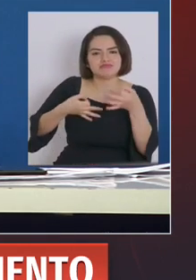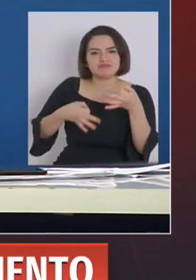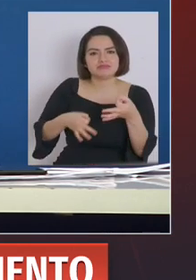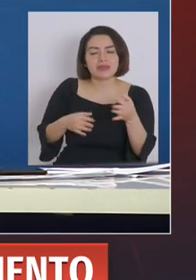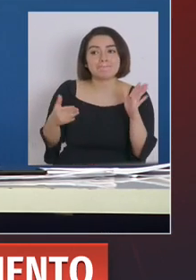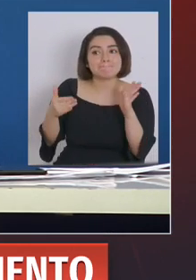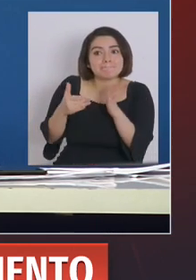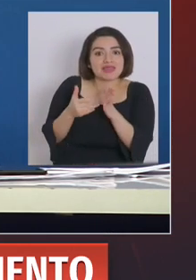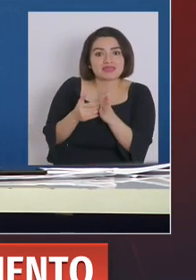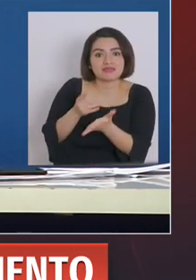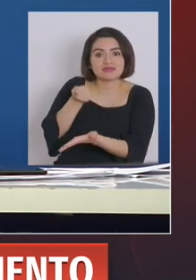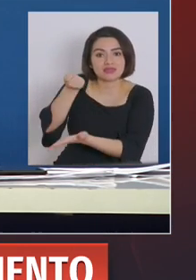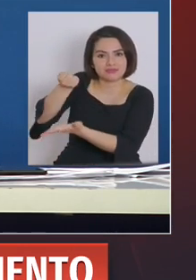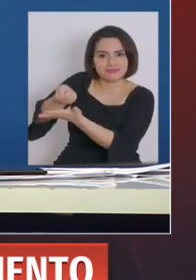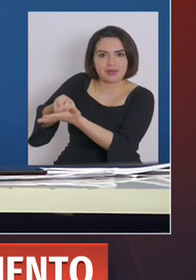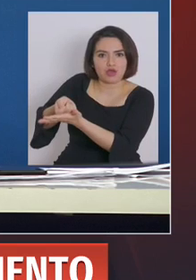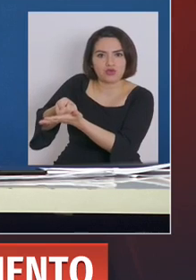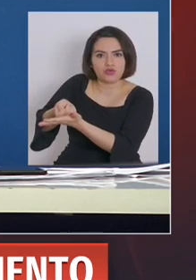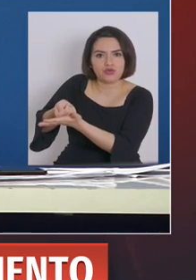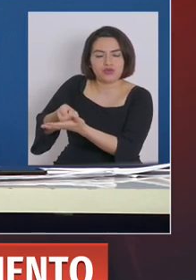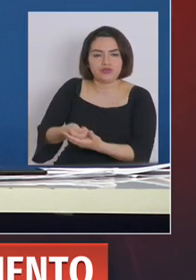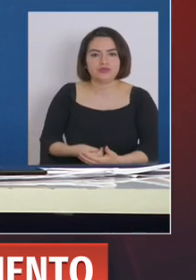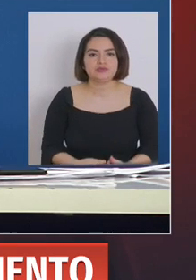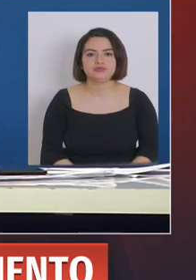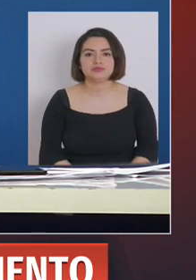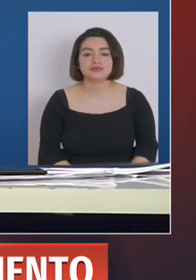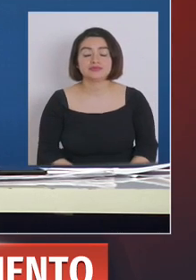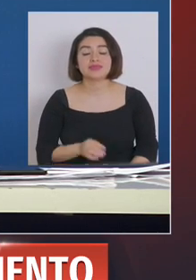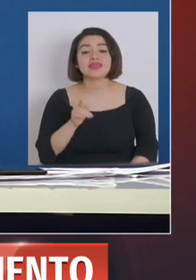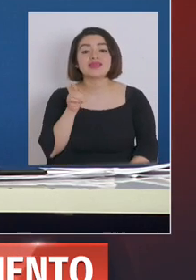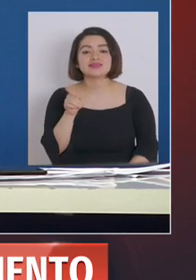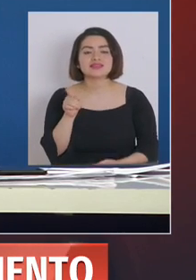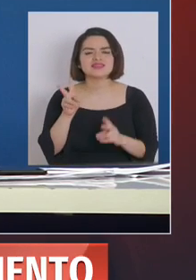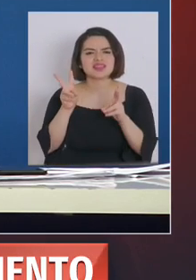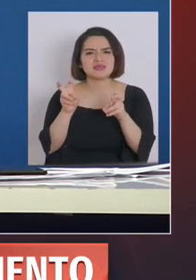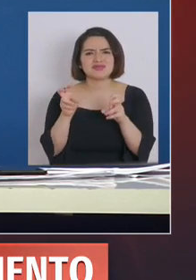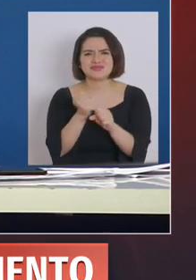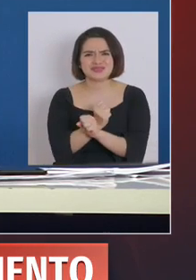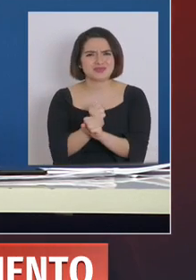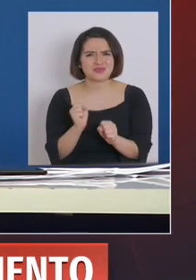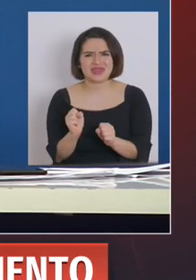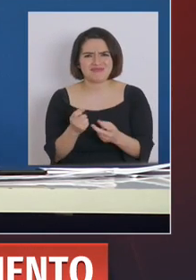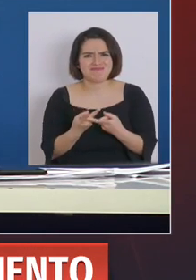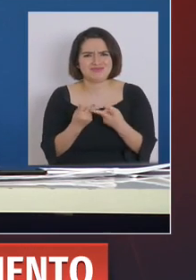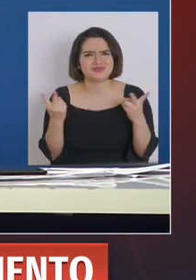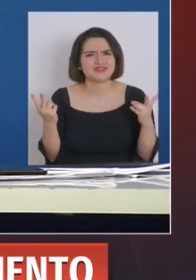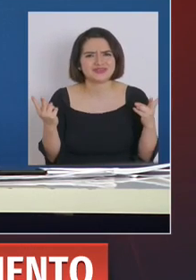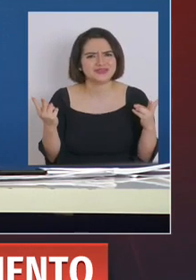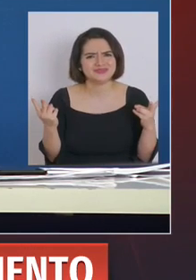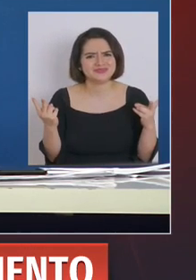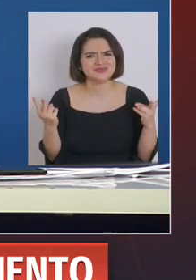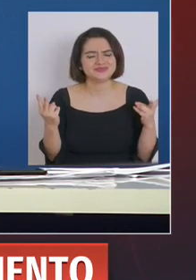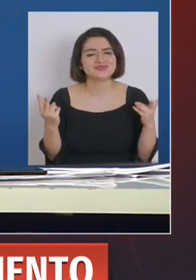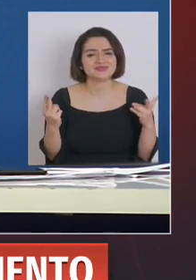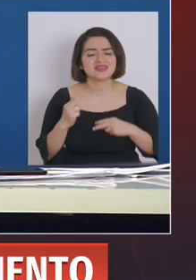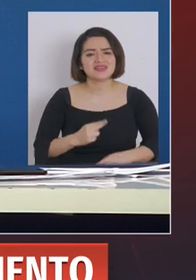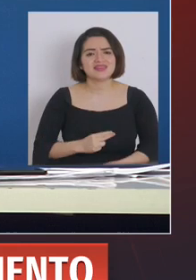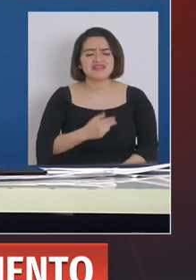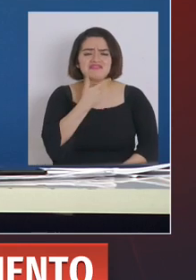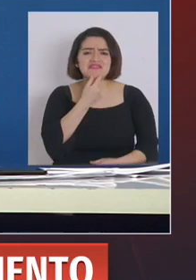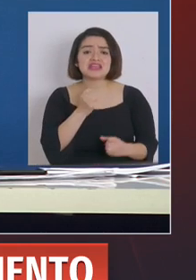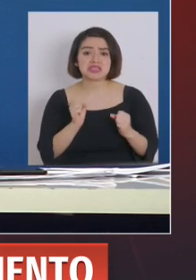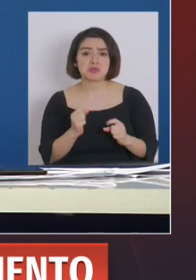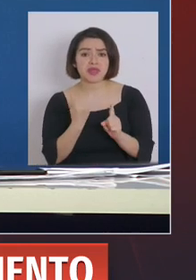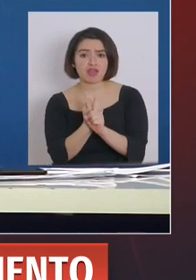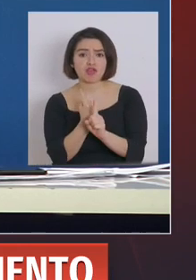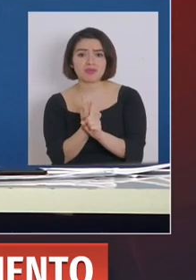para hacer el pago. Yo creo que ese tipo de disputas no se pueden llevar por la prensa. Fácilmente podemos conversar,